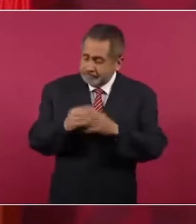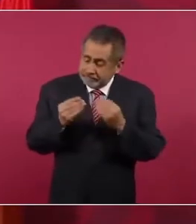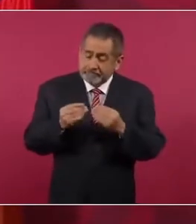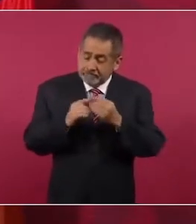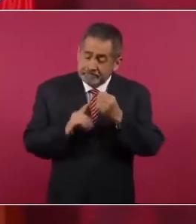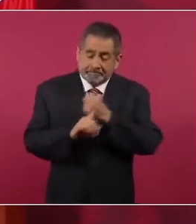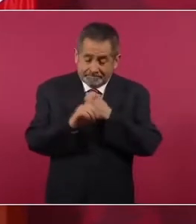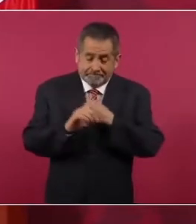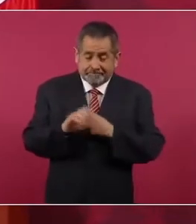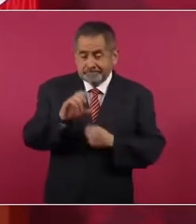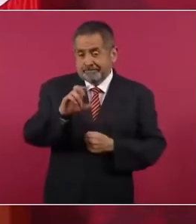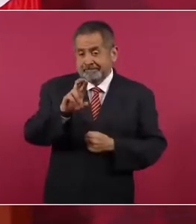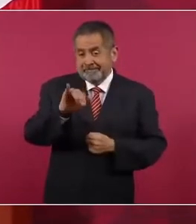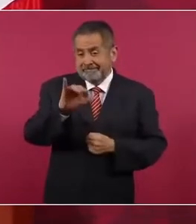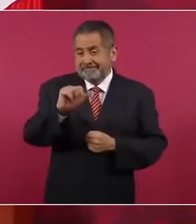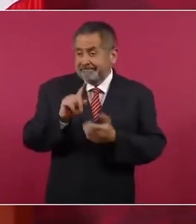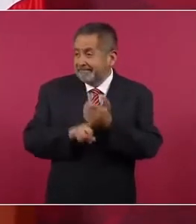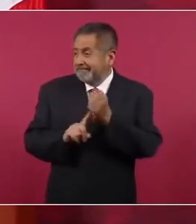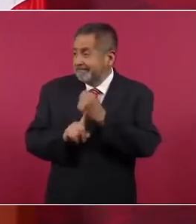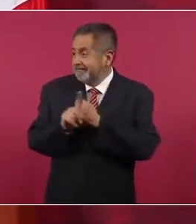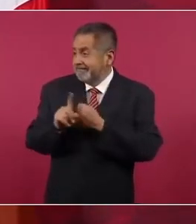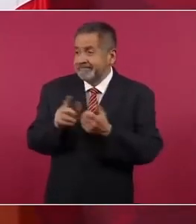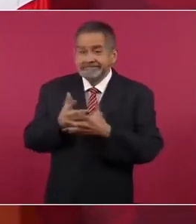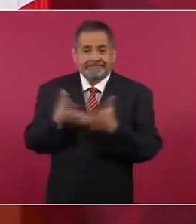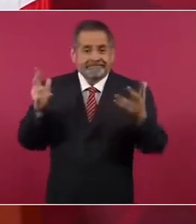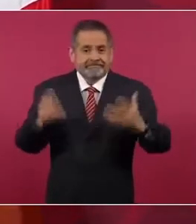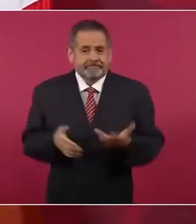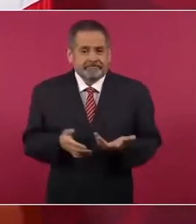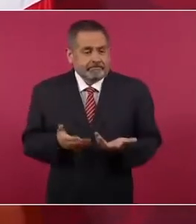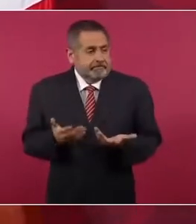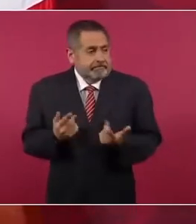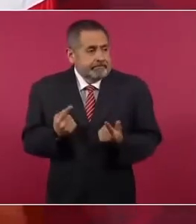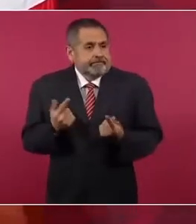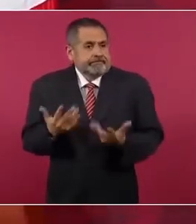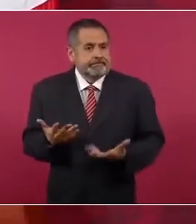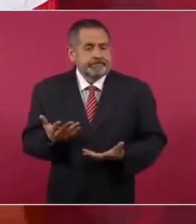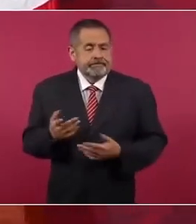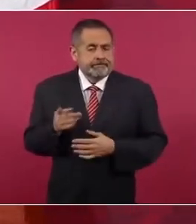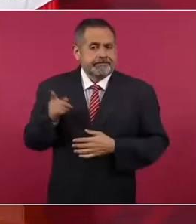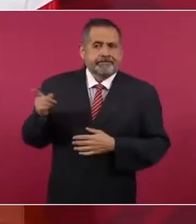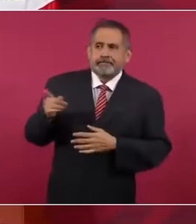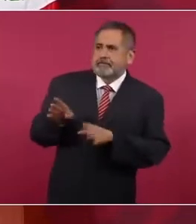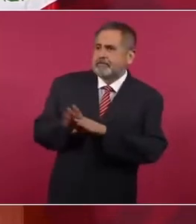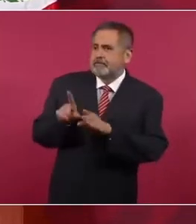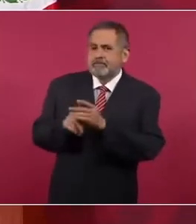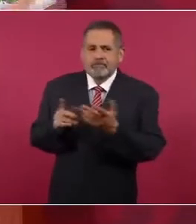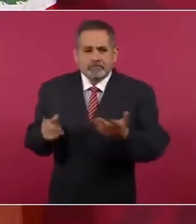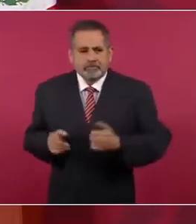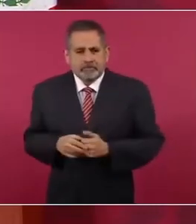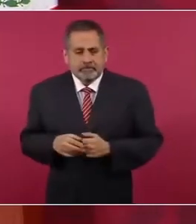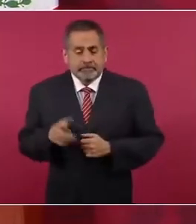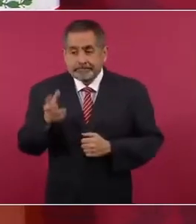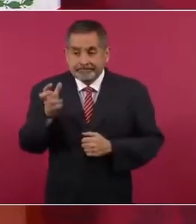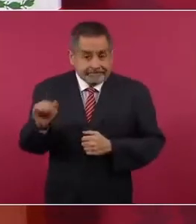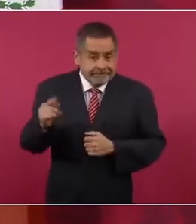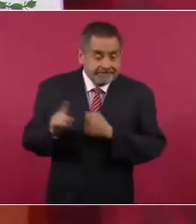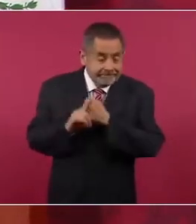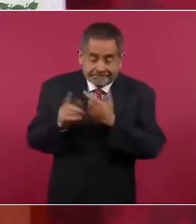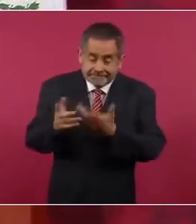y cómo salir de una situación así.